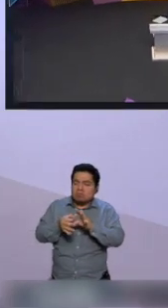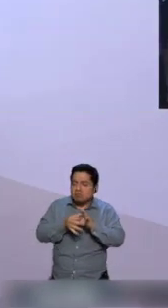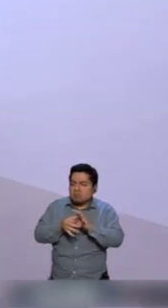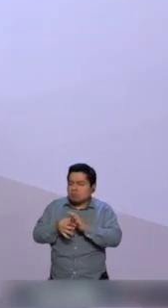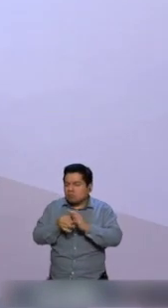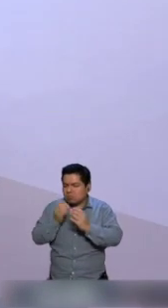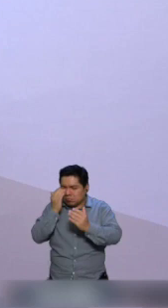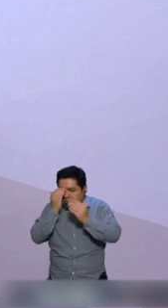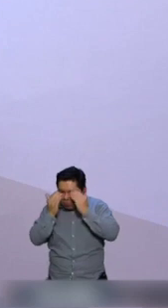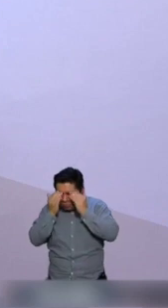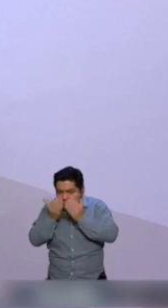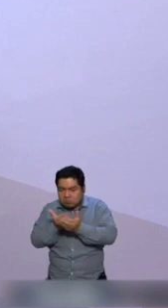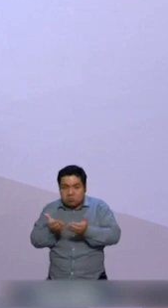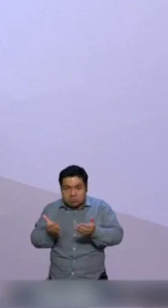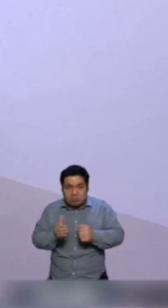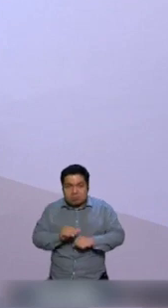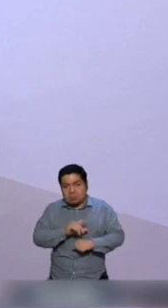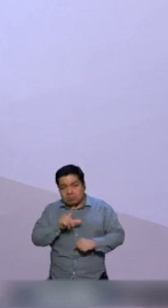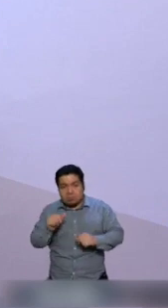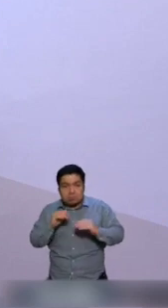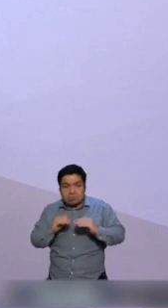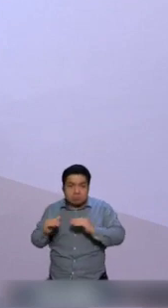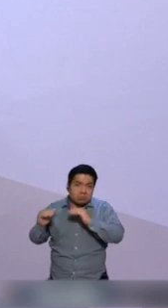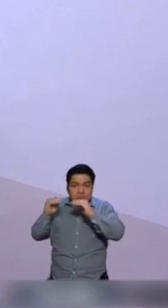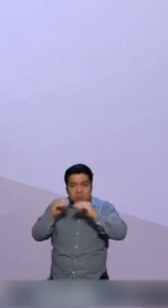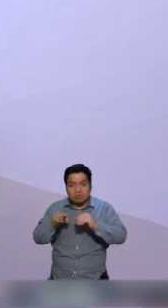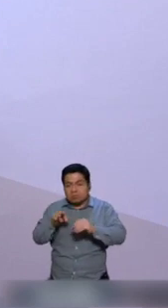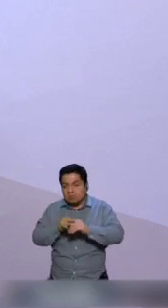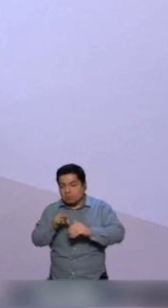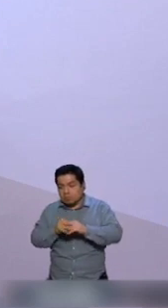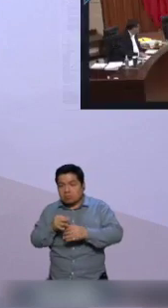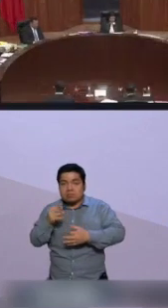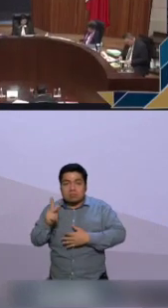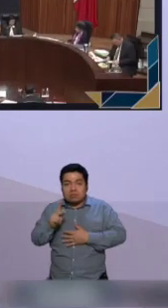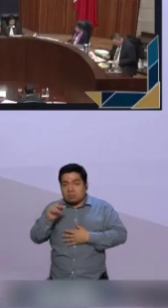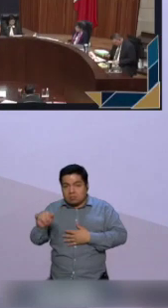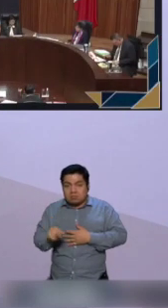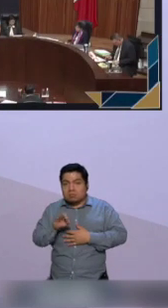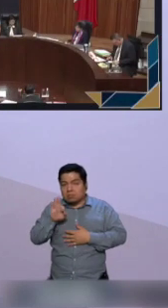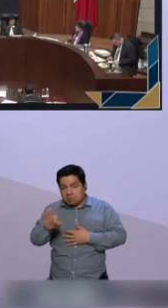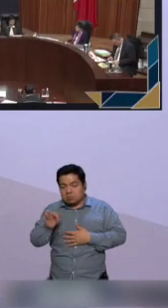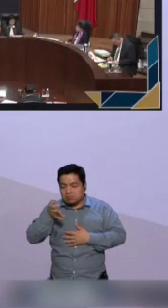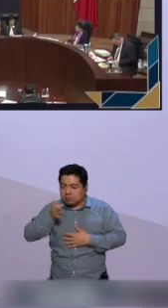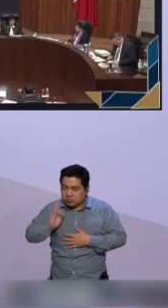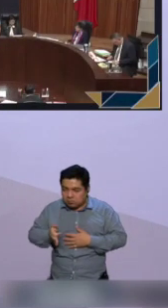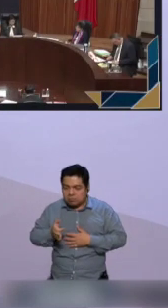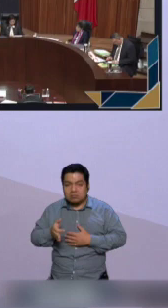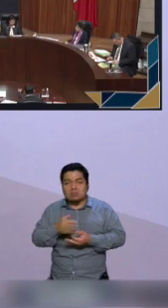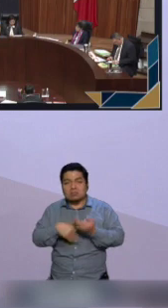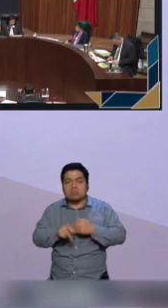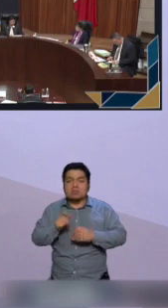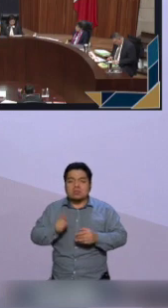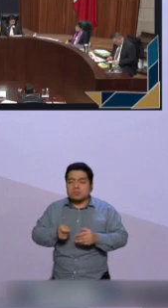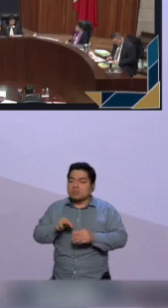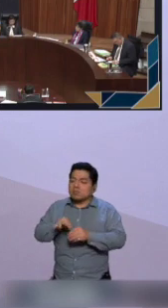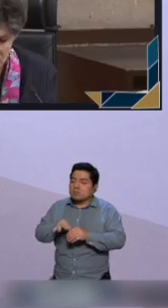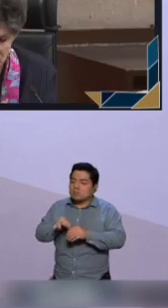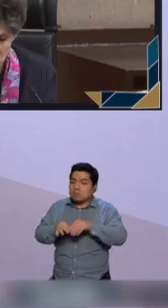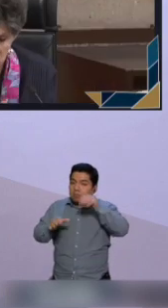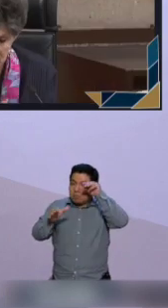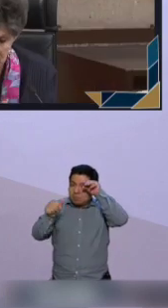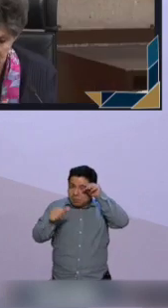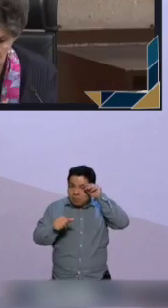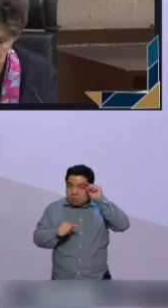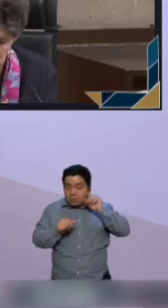con el lugar. Por su parte, la Sala Superior del Tribunal Electoral del Poder Judicial de la Federación confirmó por unanimidad de votos el acuerdo